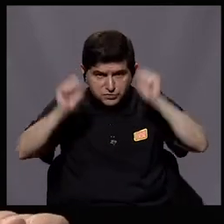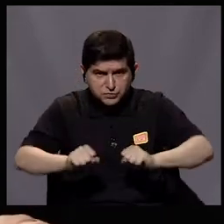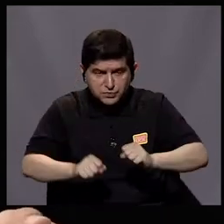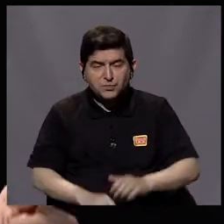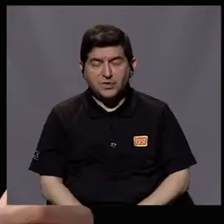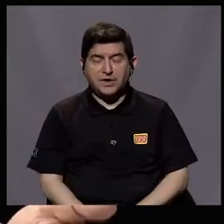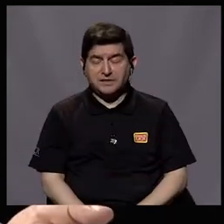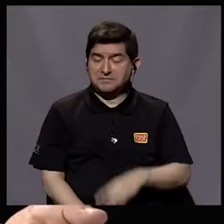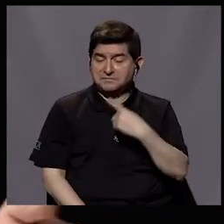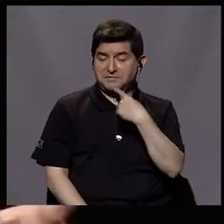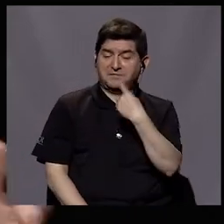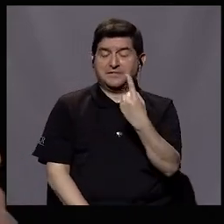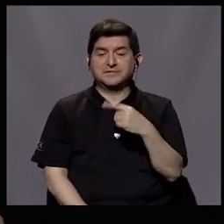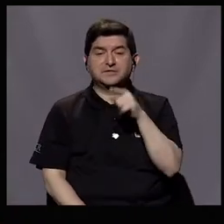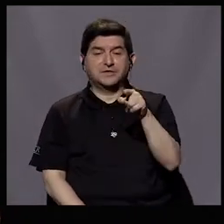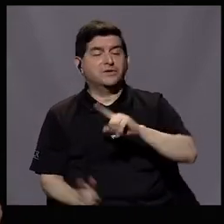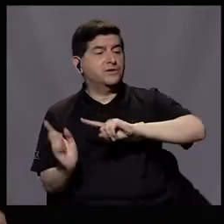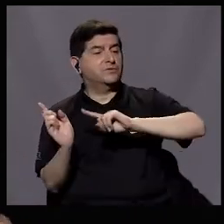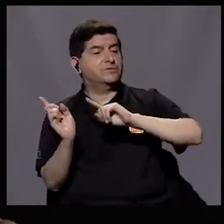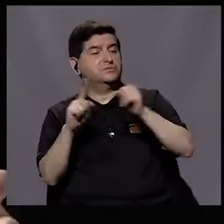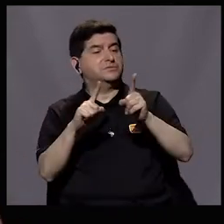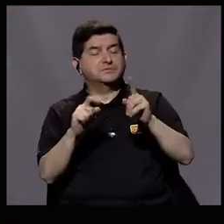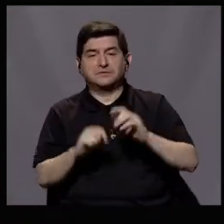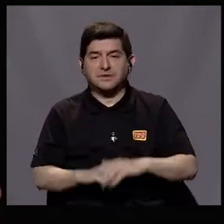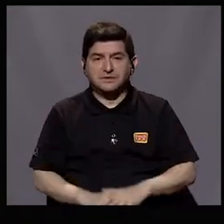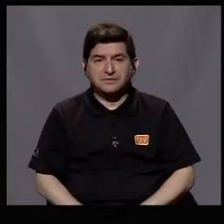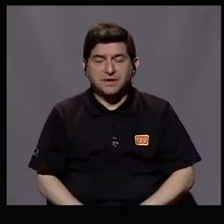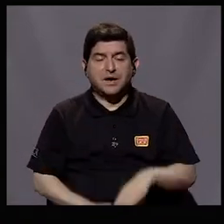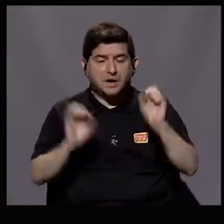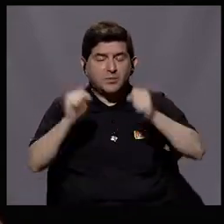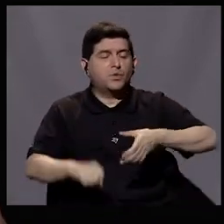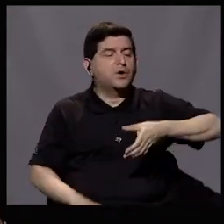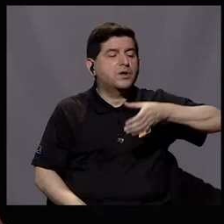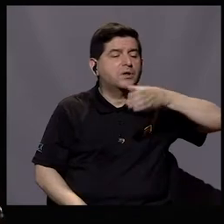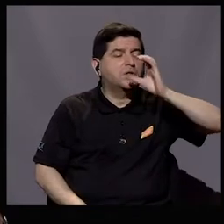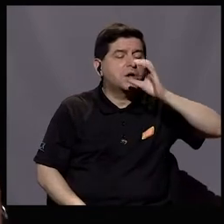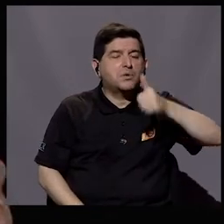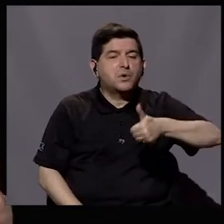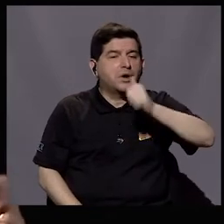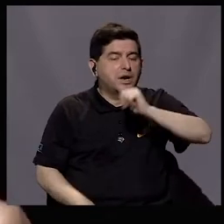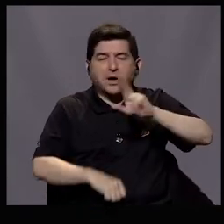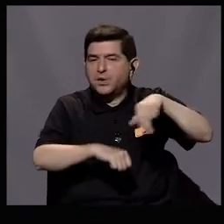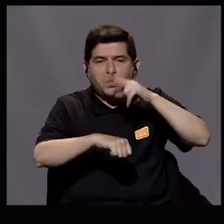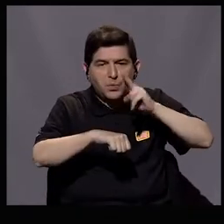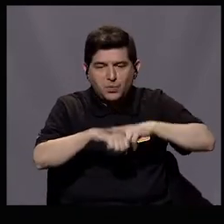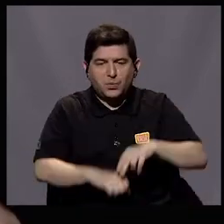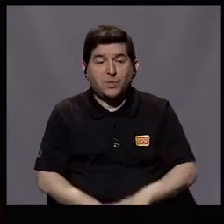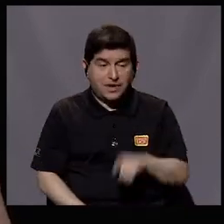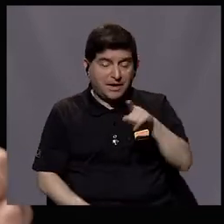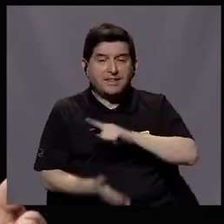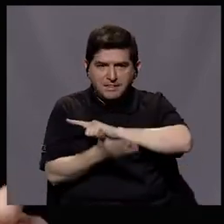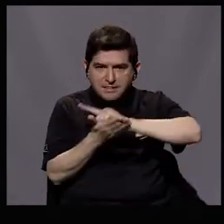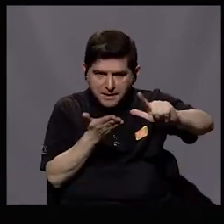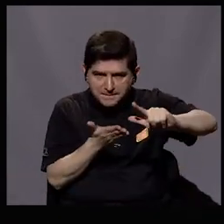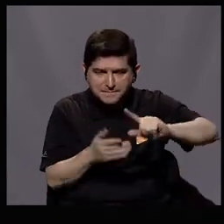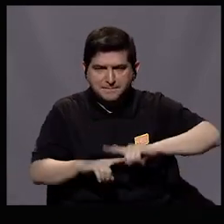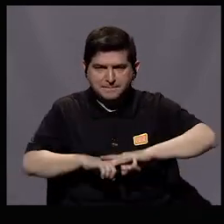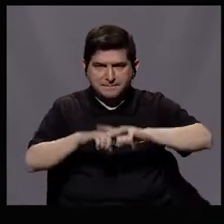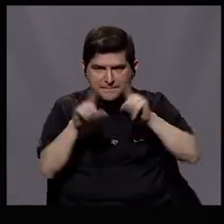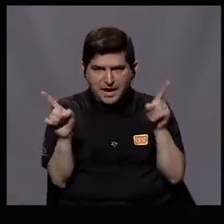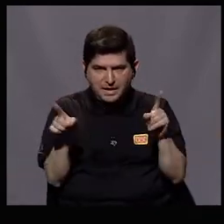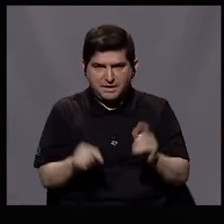pueden presumir que cuando usted va puede tomar agua del tubo, que es agua potable.